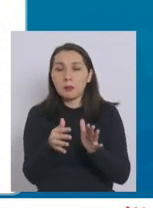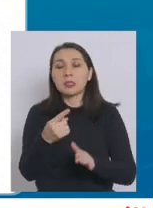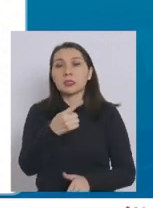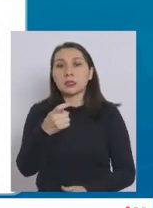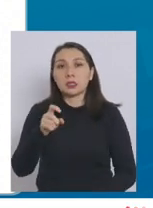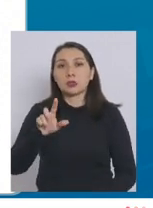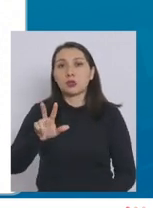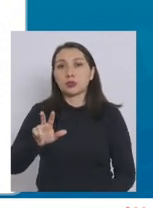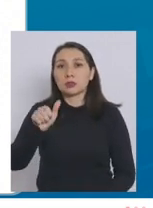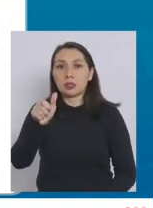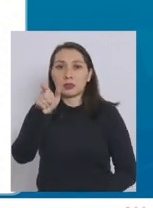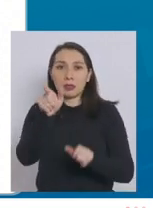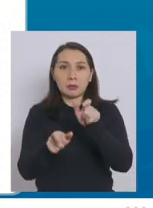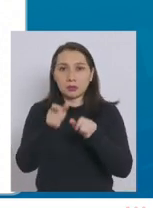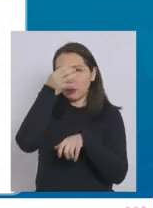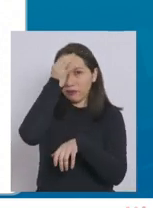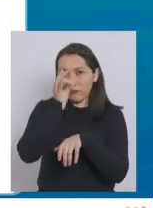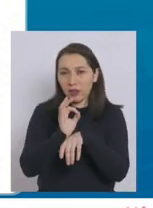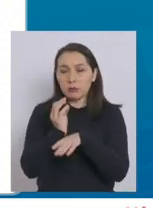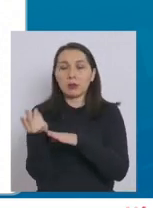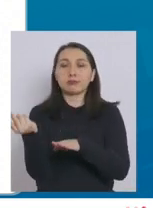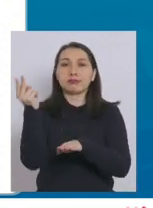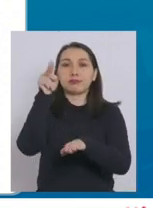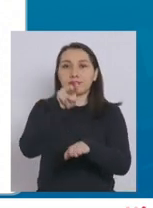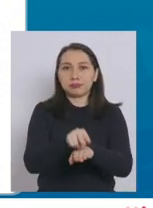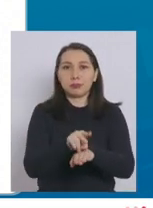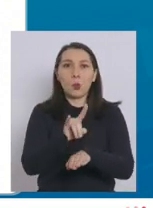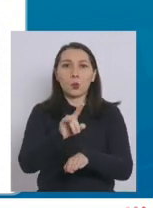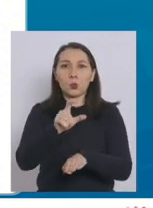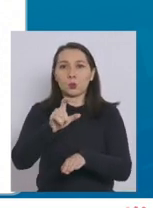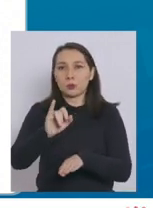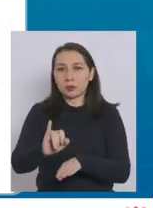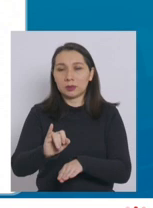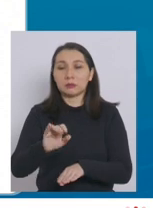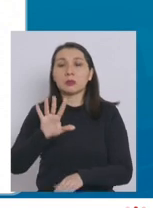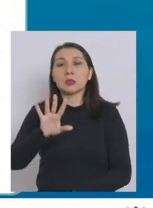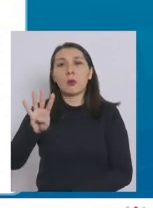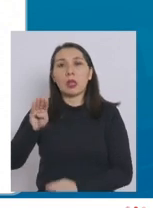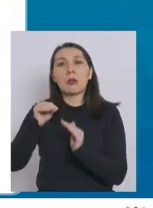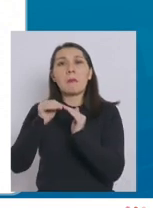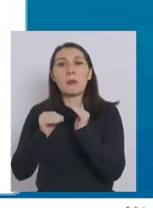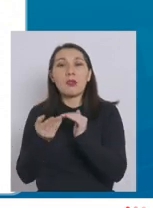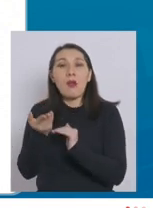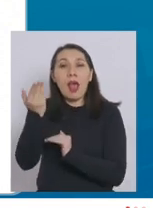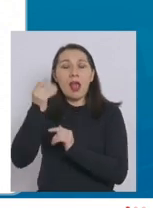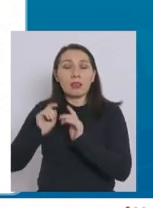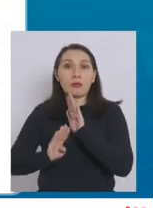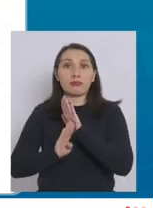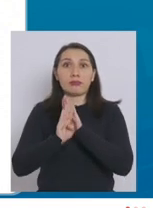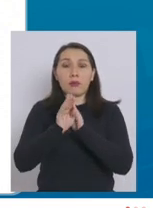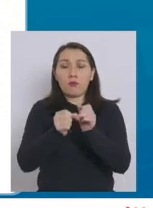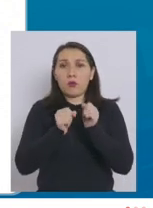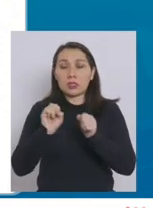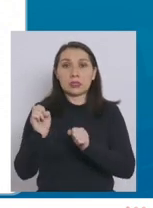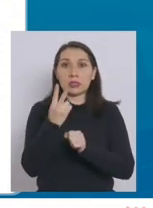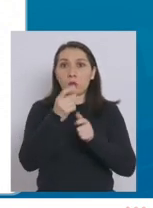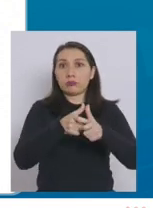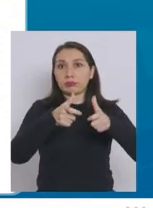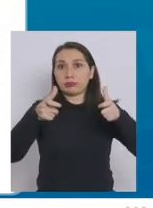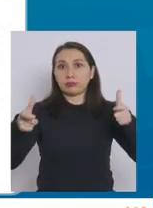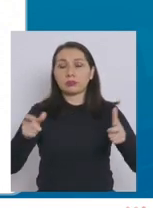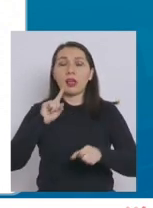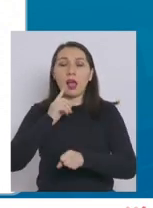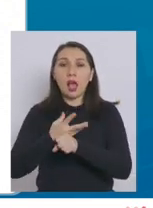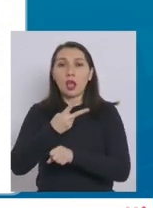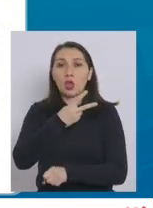186 pacientes a una cama UCI, 54 menos que en el PIC de la segunda ola, cuando se registraban